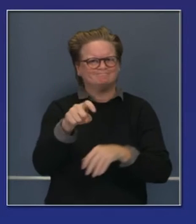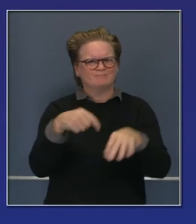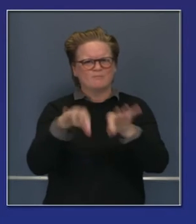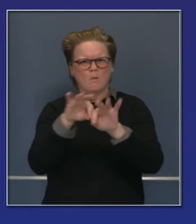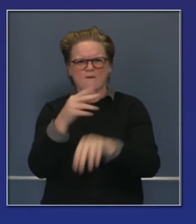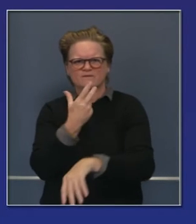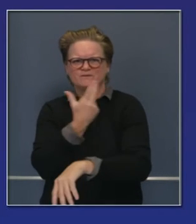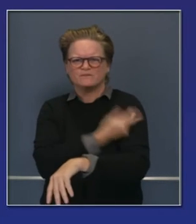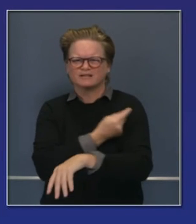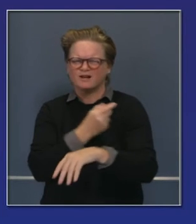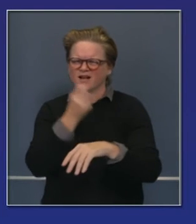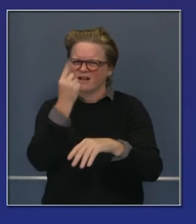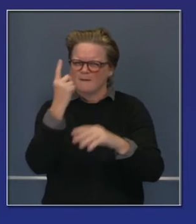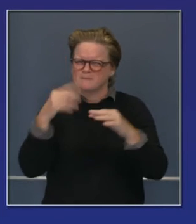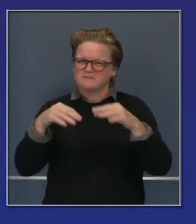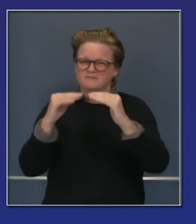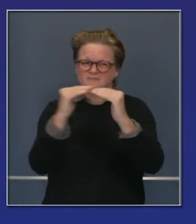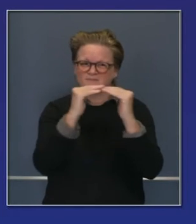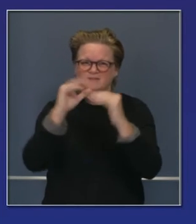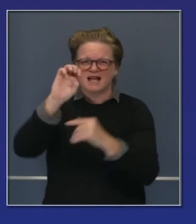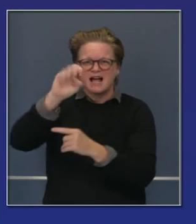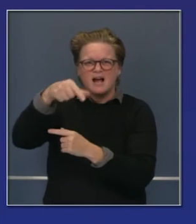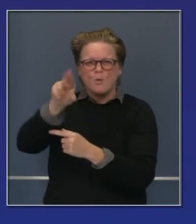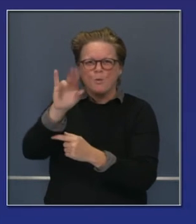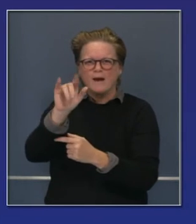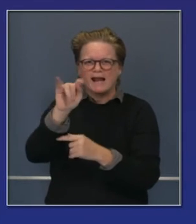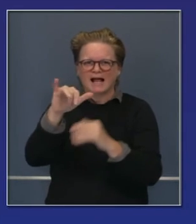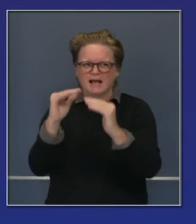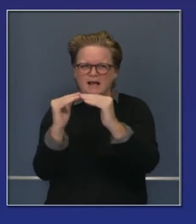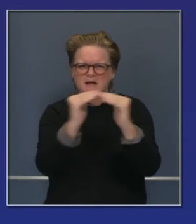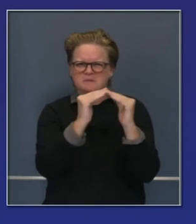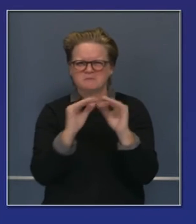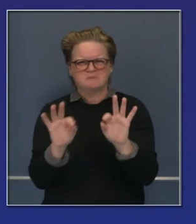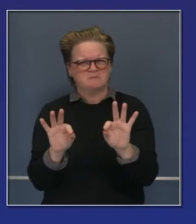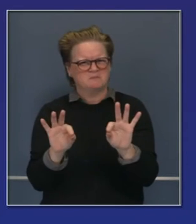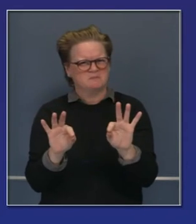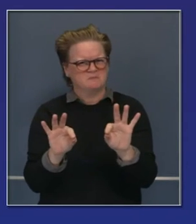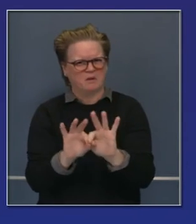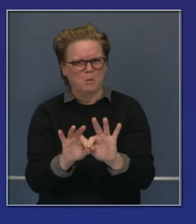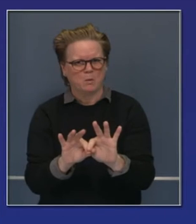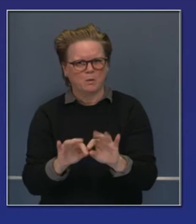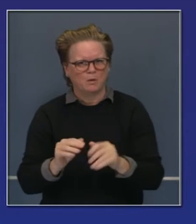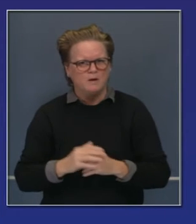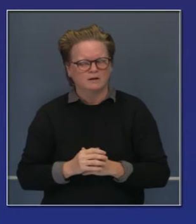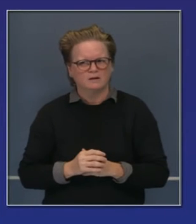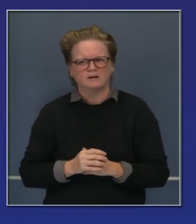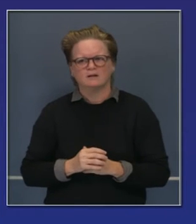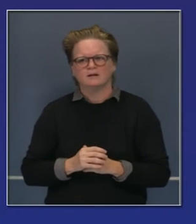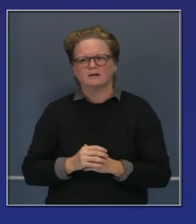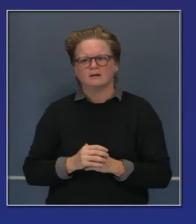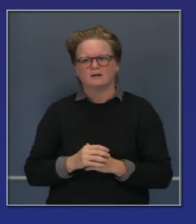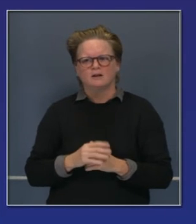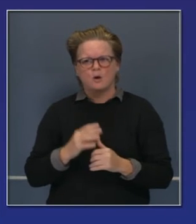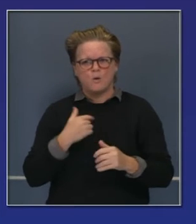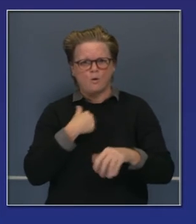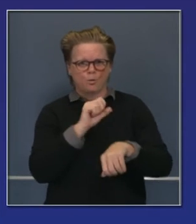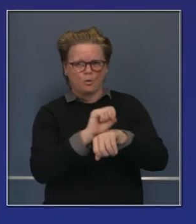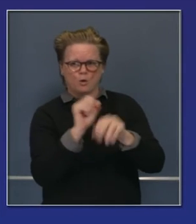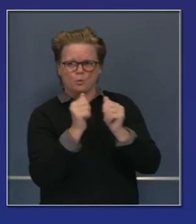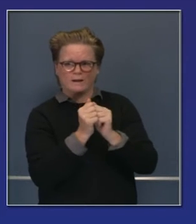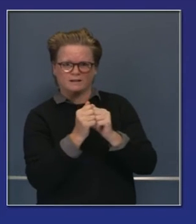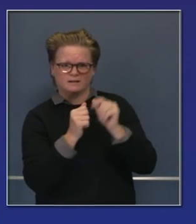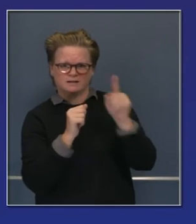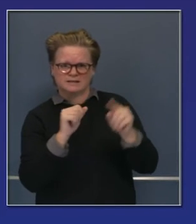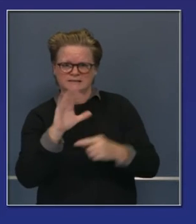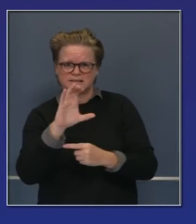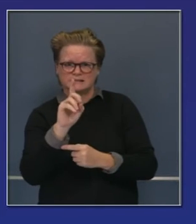correctamente. Esta es la teoría en que estamos trabajando en base a esta relación estrecha con CDC